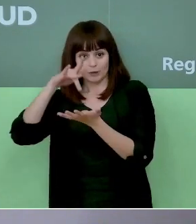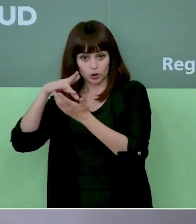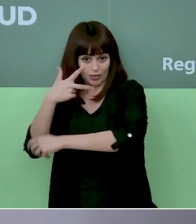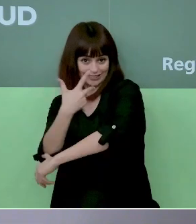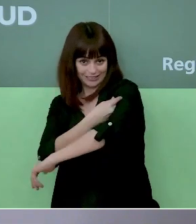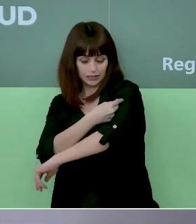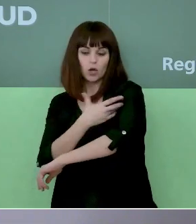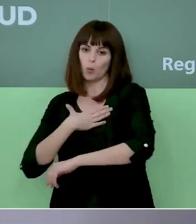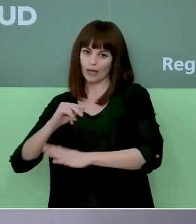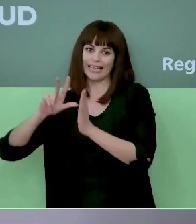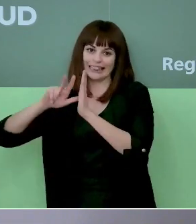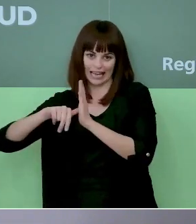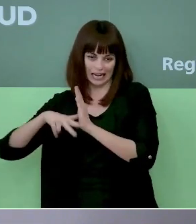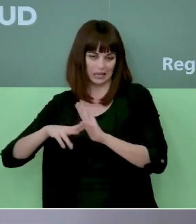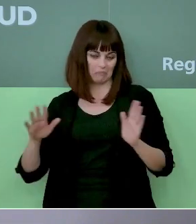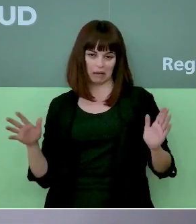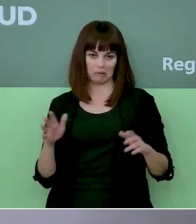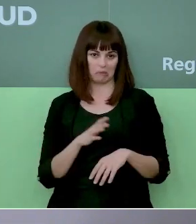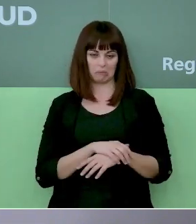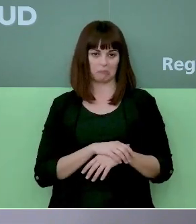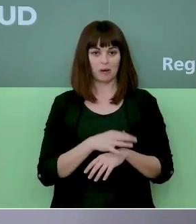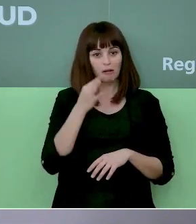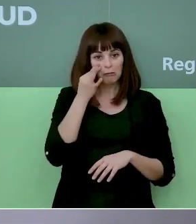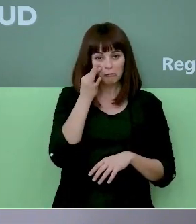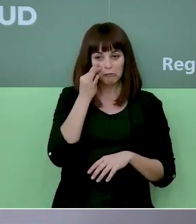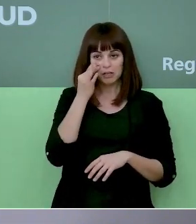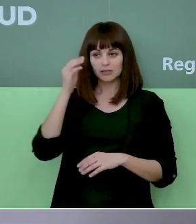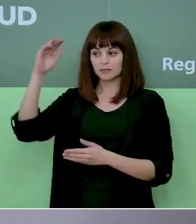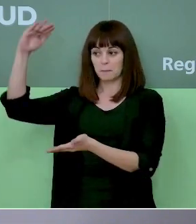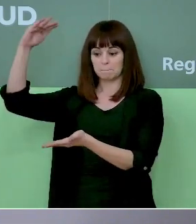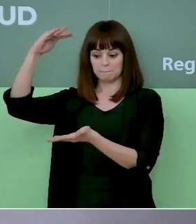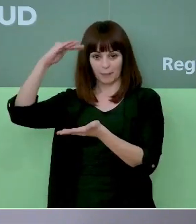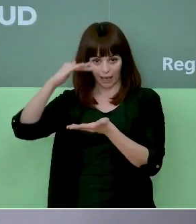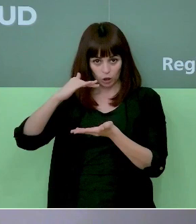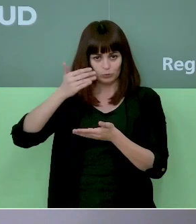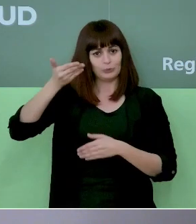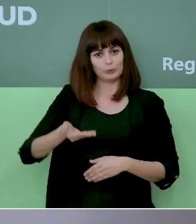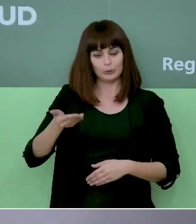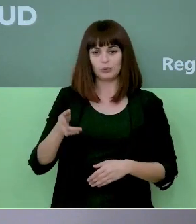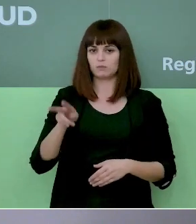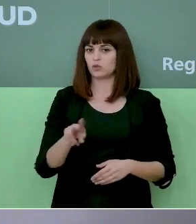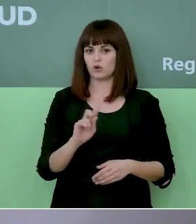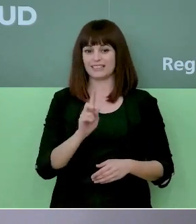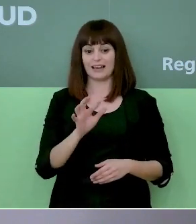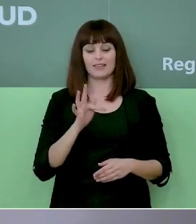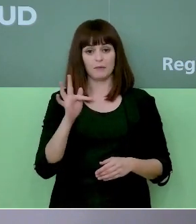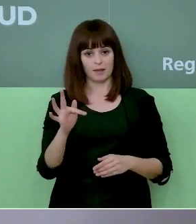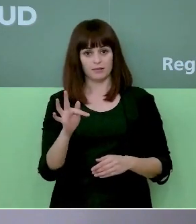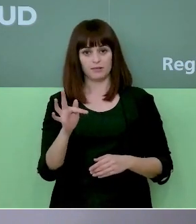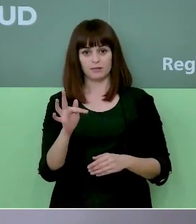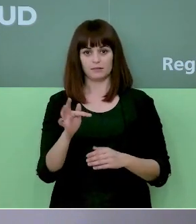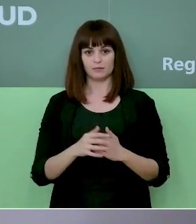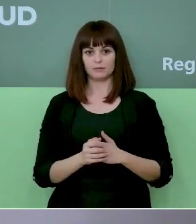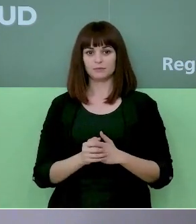casos, muy circunscritos. Pero, realmente, la bajada no ha sido muy importante y, además, se